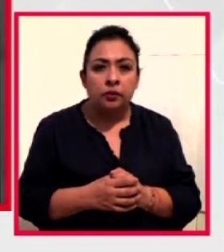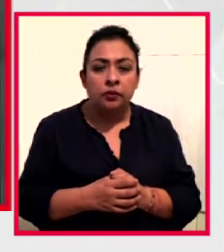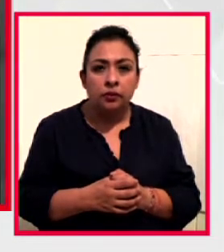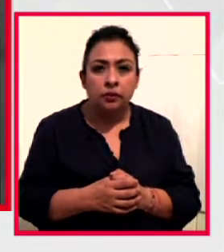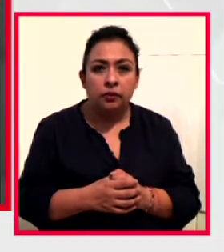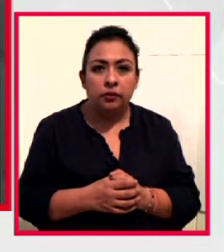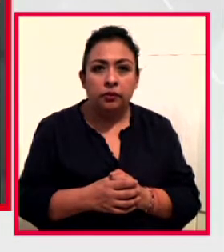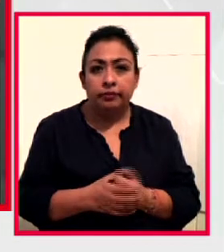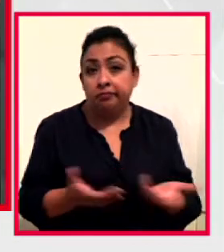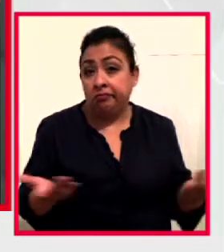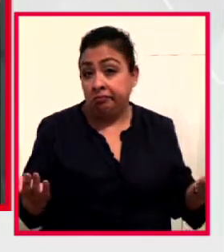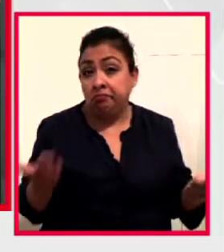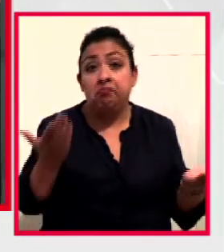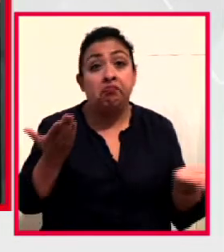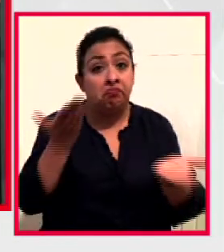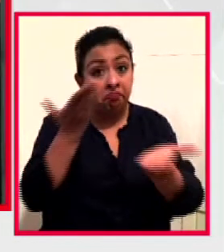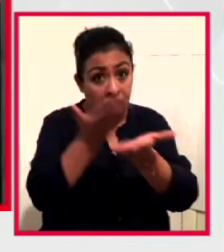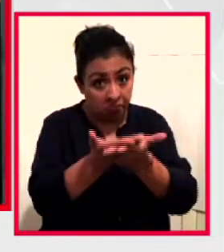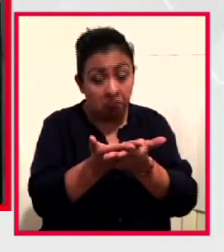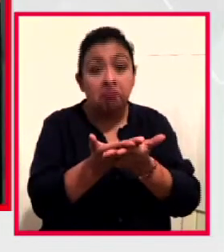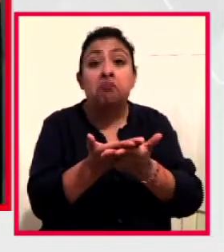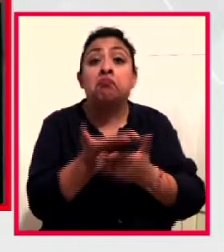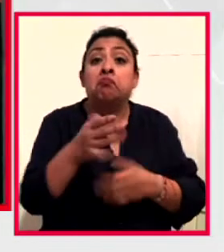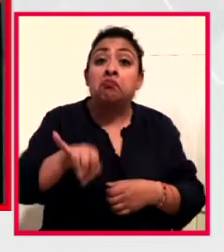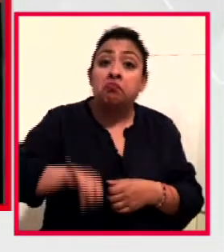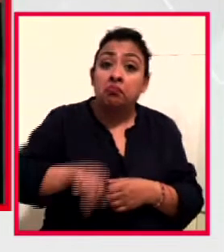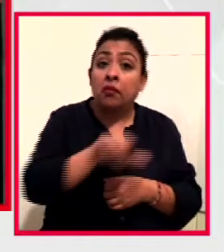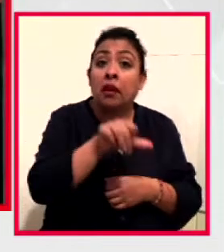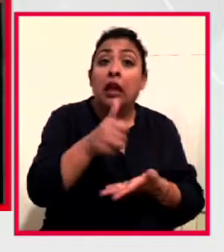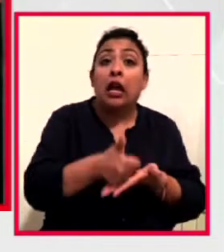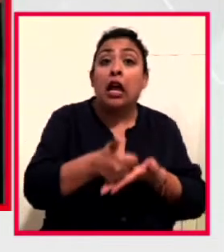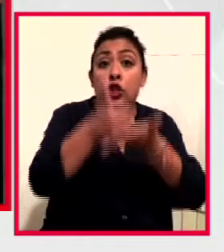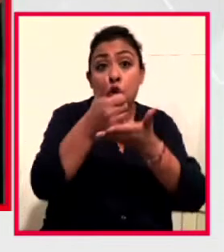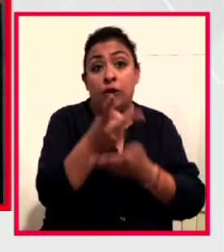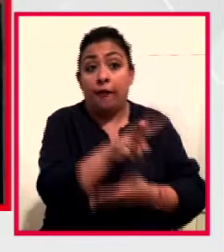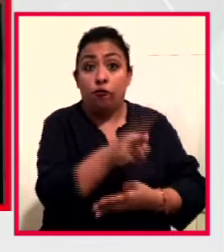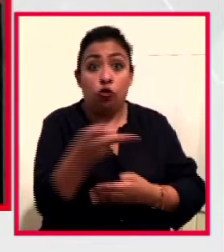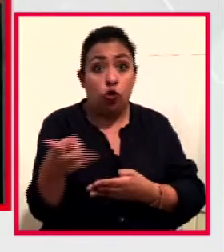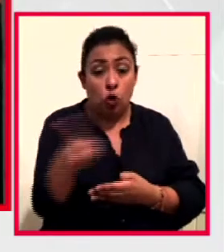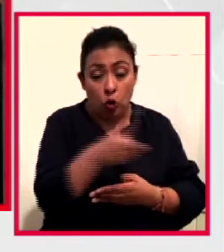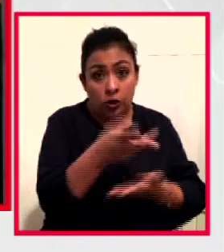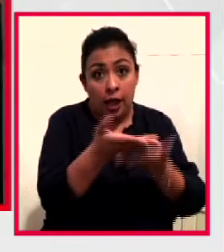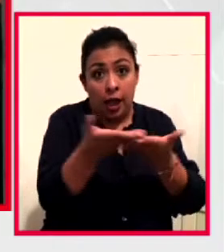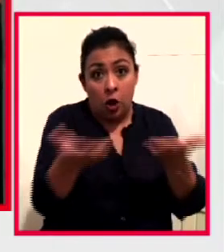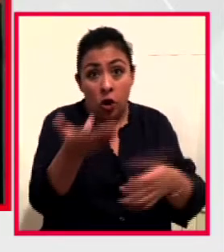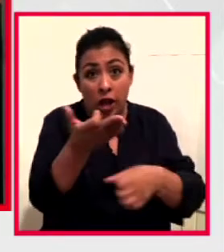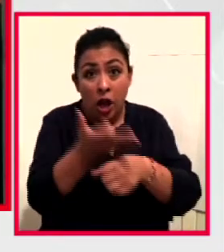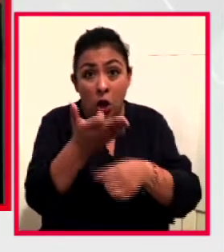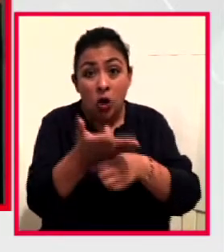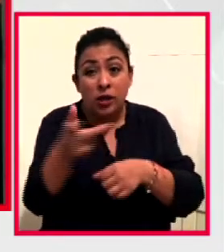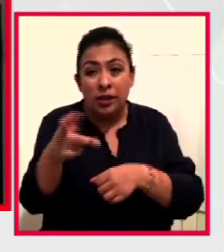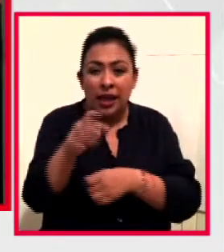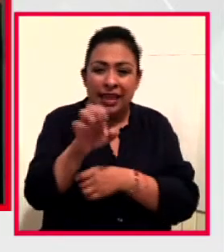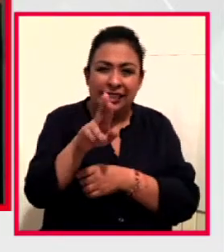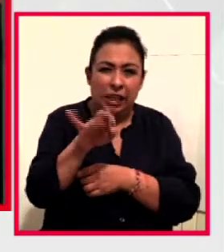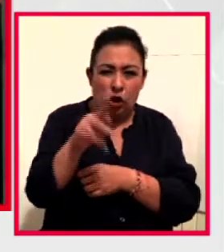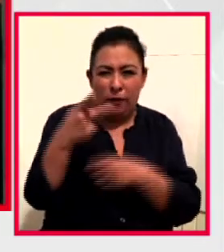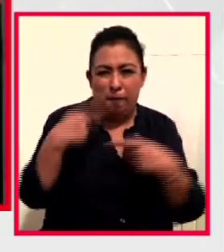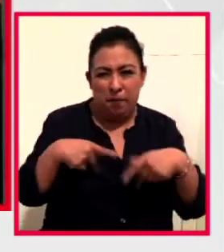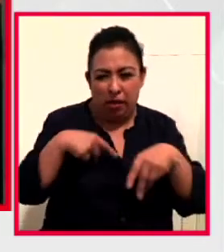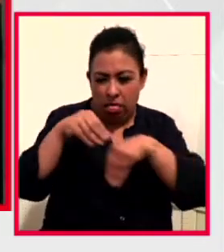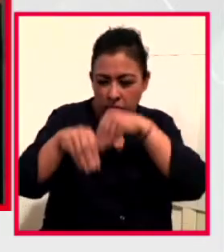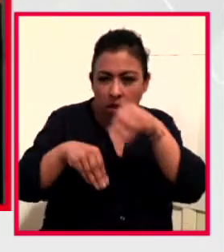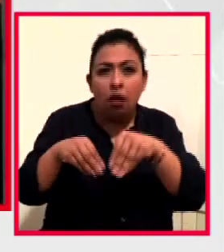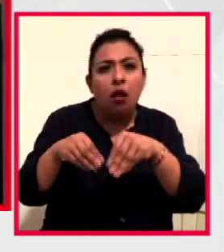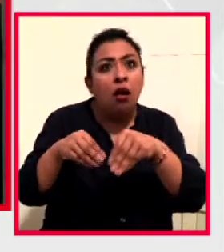Una propuesta muy atractiva de ayuda en dos vías, ahora que están los escenógrafos desocupados, ¿por qué no sumar